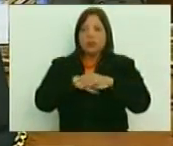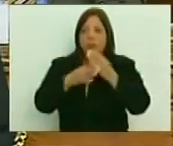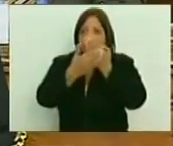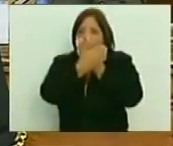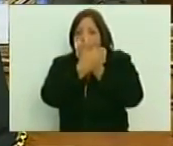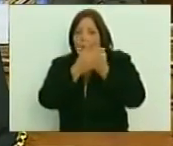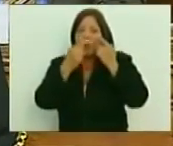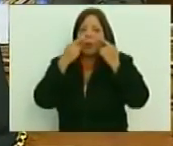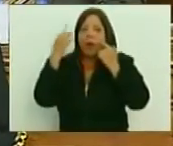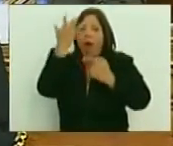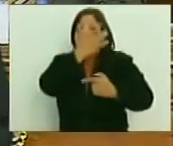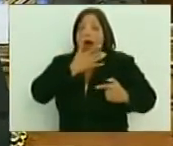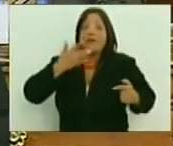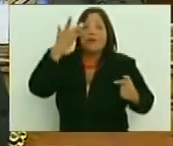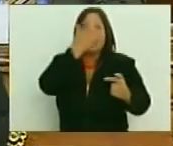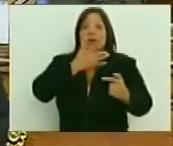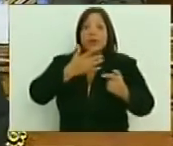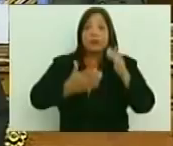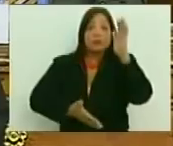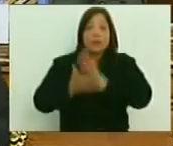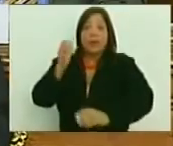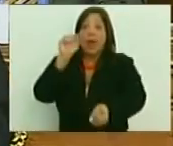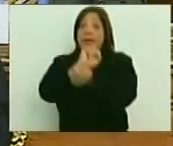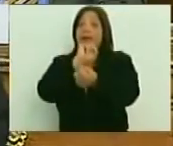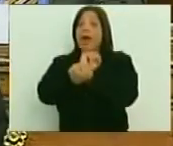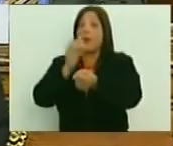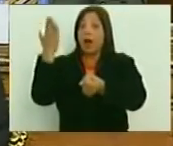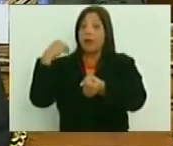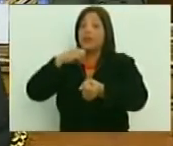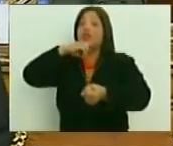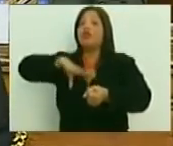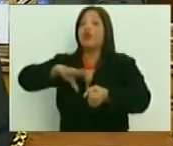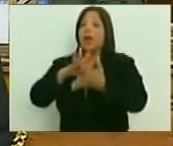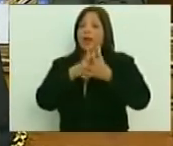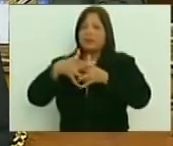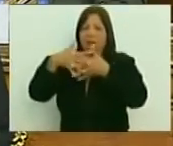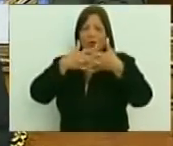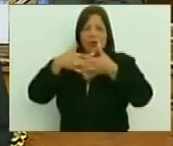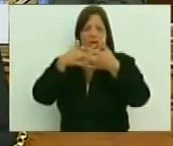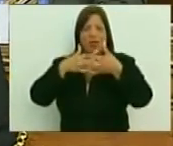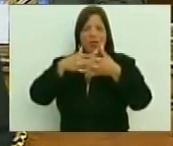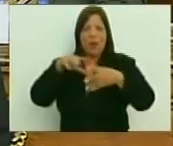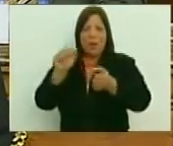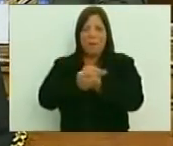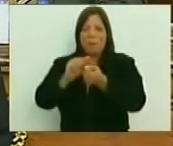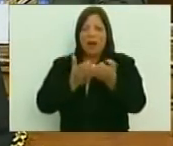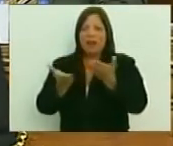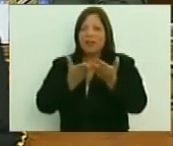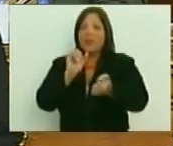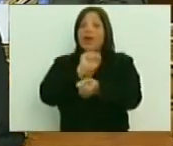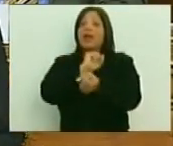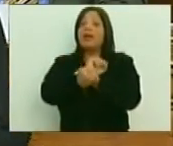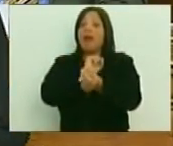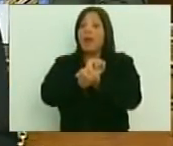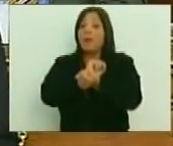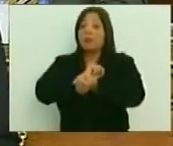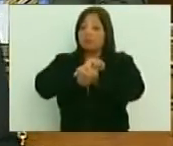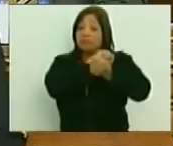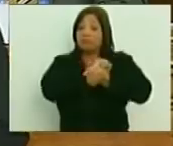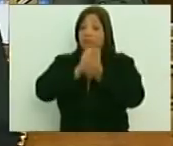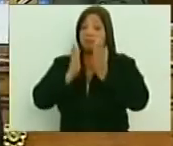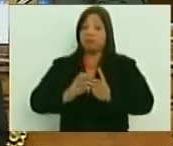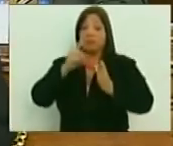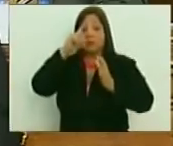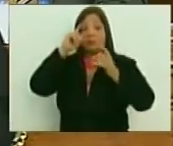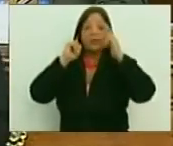afro, que fueron sacadas como esclavos y traídas a los Estados Unidos para servir de eso, de esclavos. Sin embargo, le pusieron